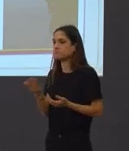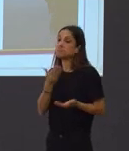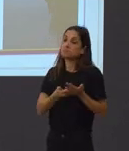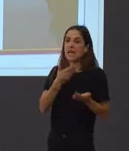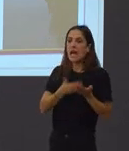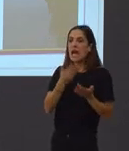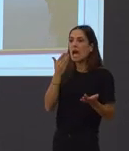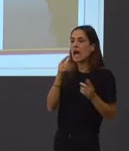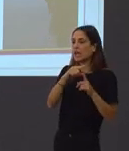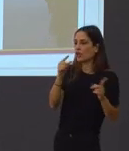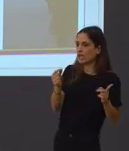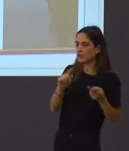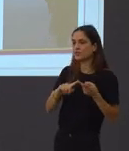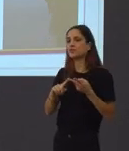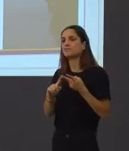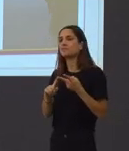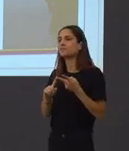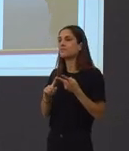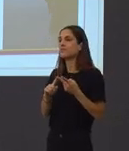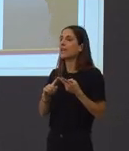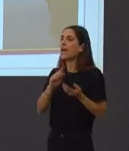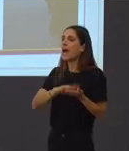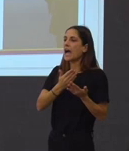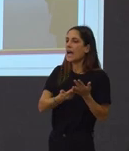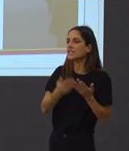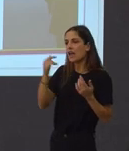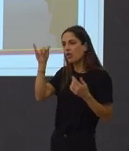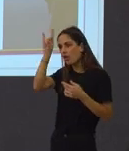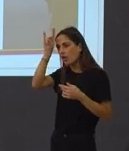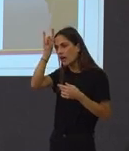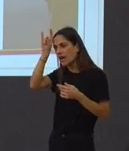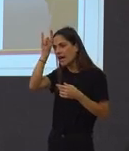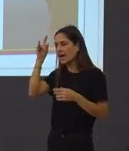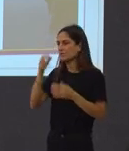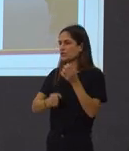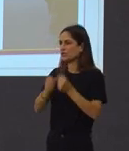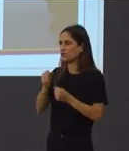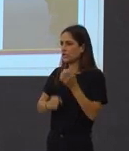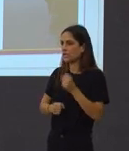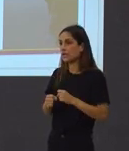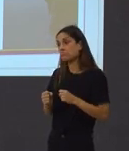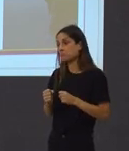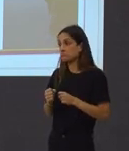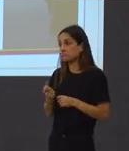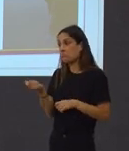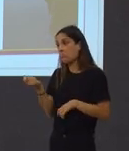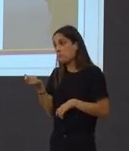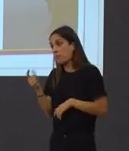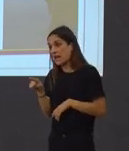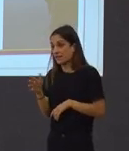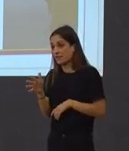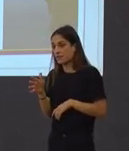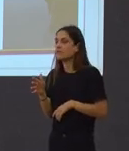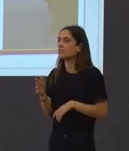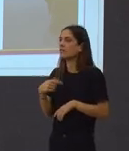Moaño o Espeto. Asado de Cabrito Lechal. Bueno, hai similitudes. Esa idea